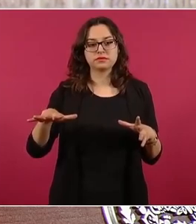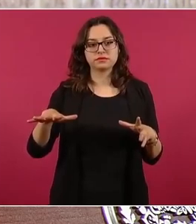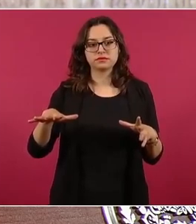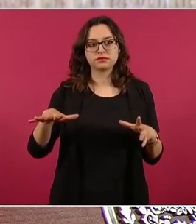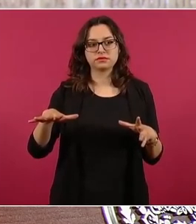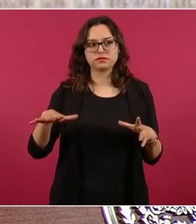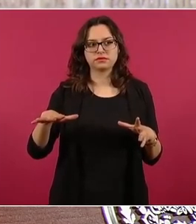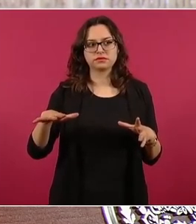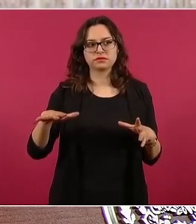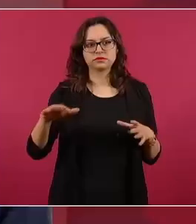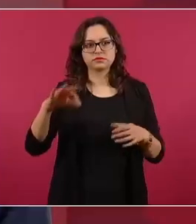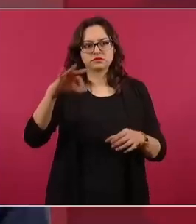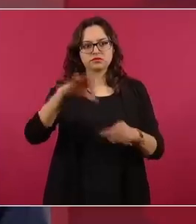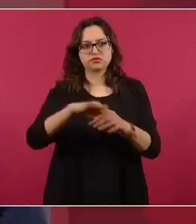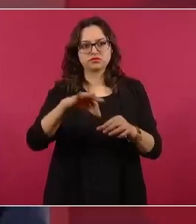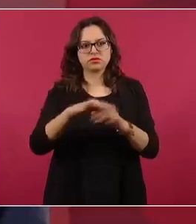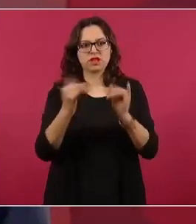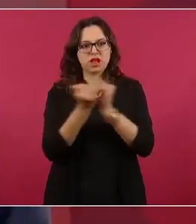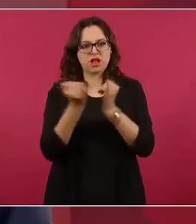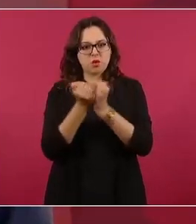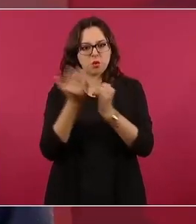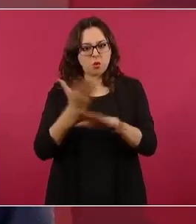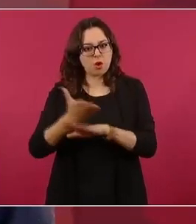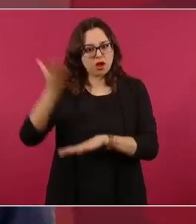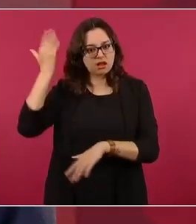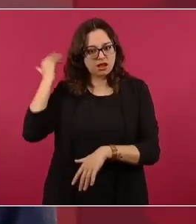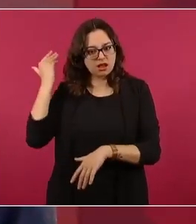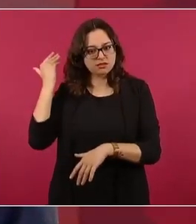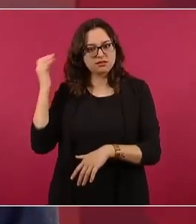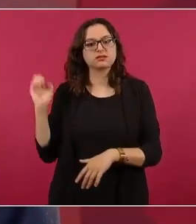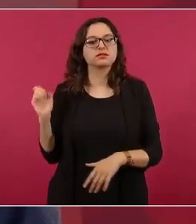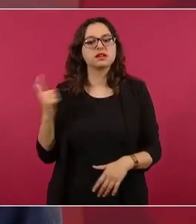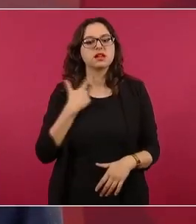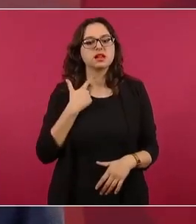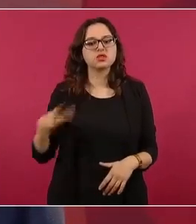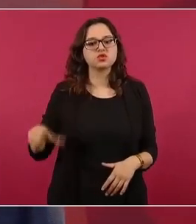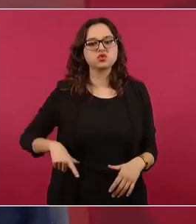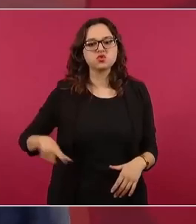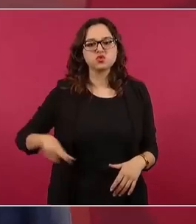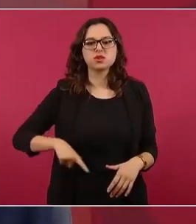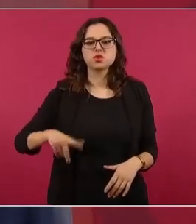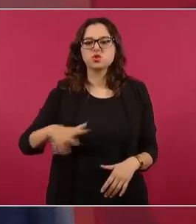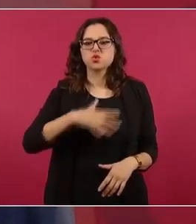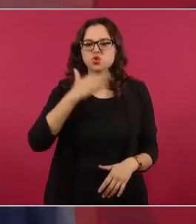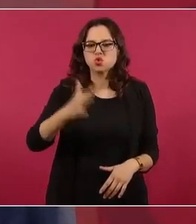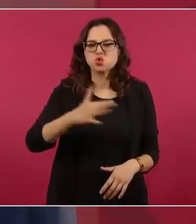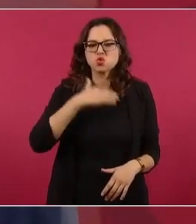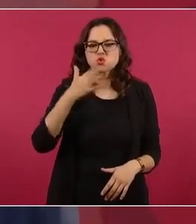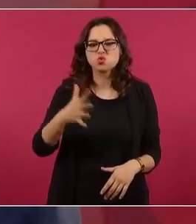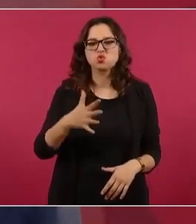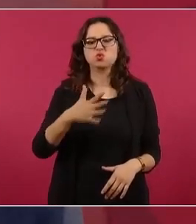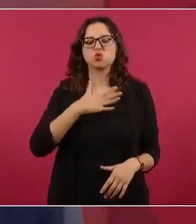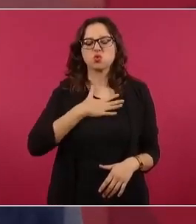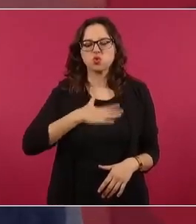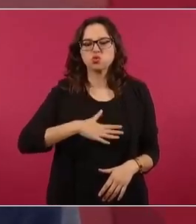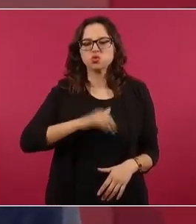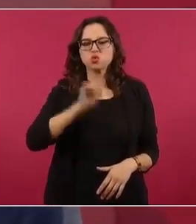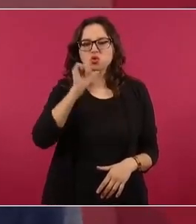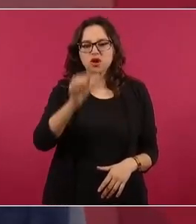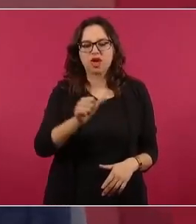que regrese el régimen de corrupción, que la régimen No,